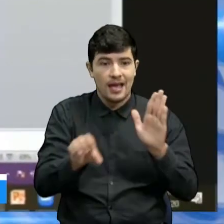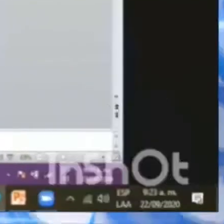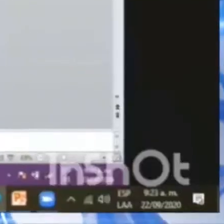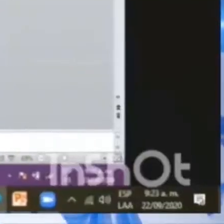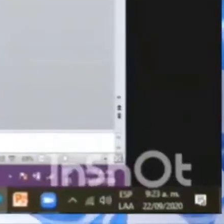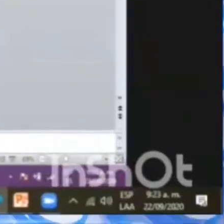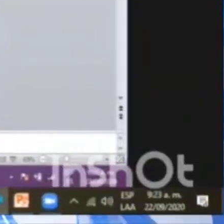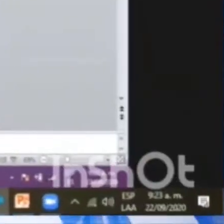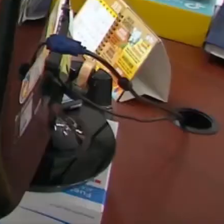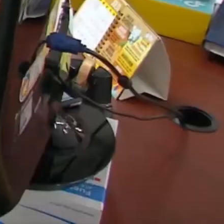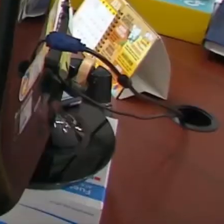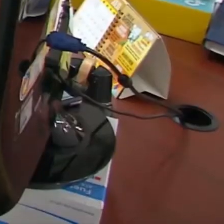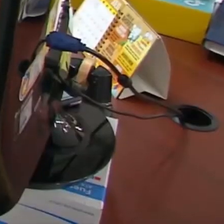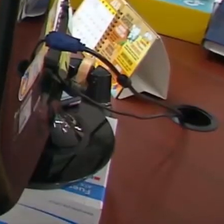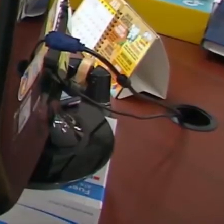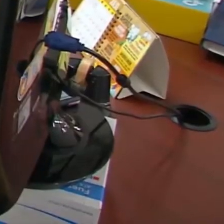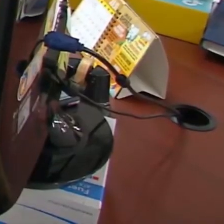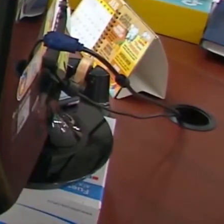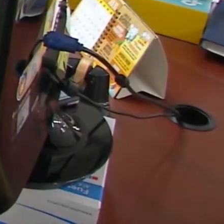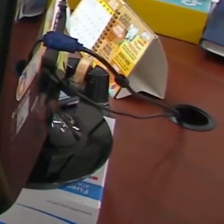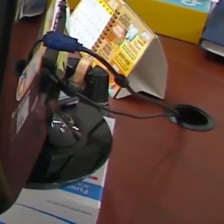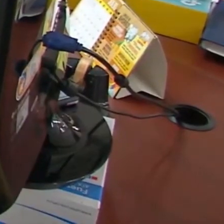Red Iberoamericana de Academias de Investigación de México.